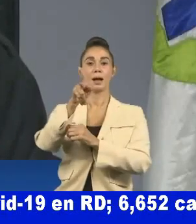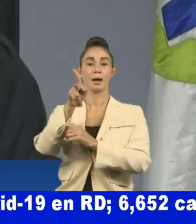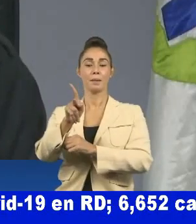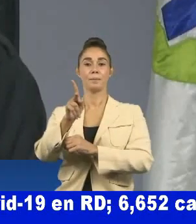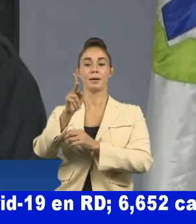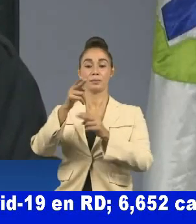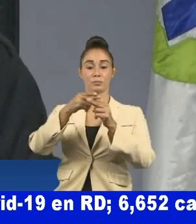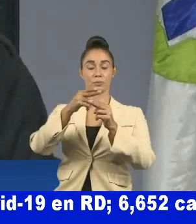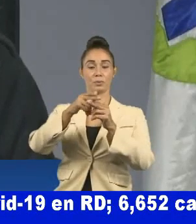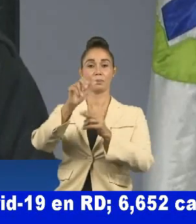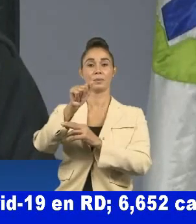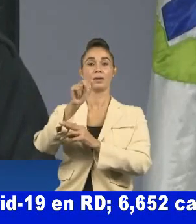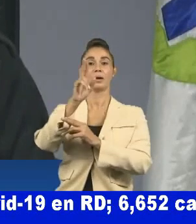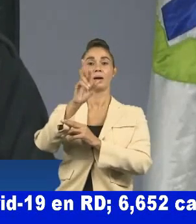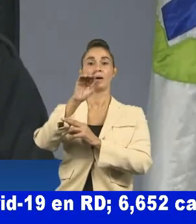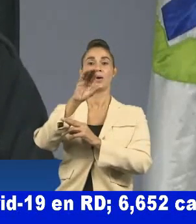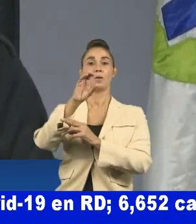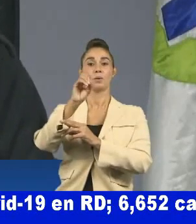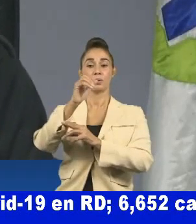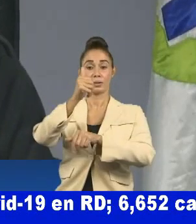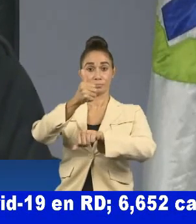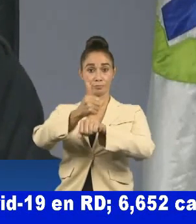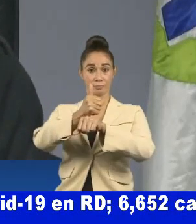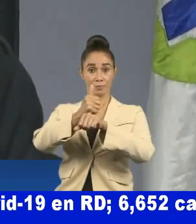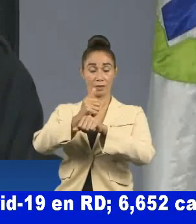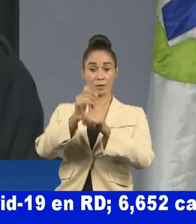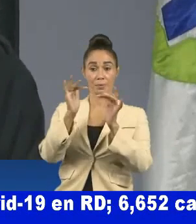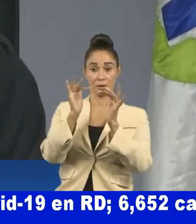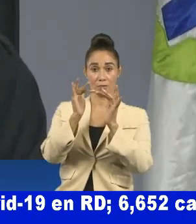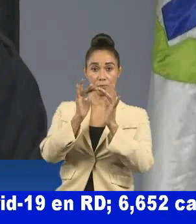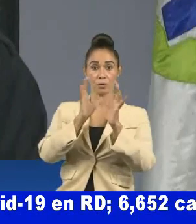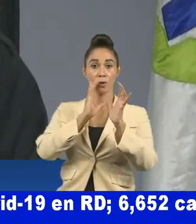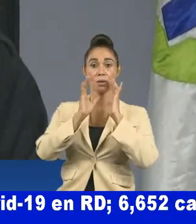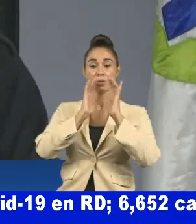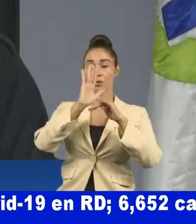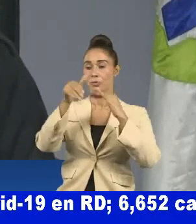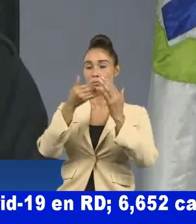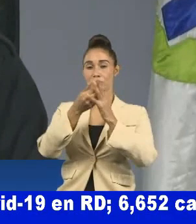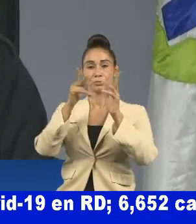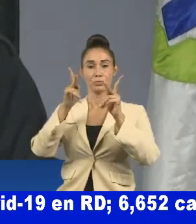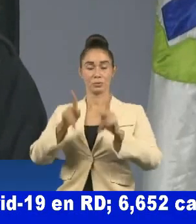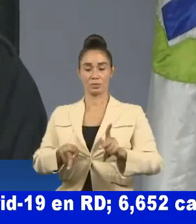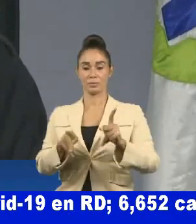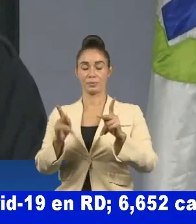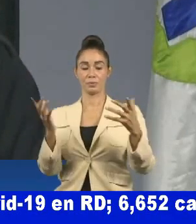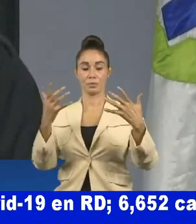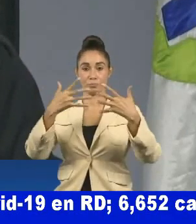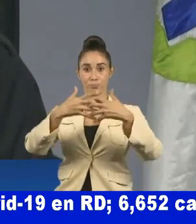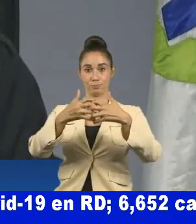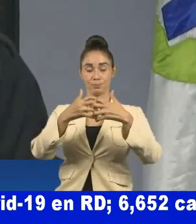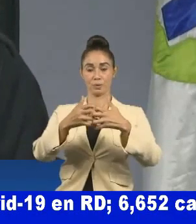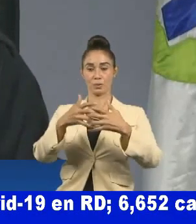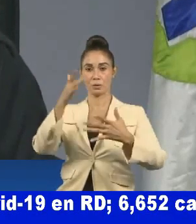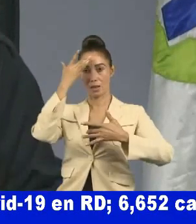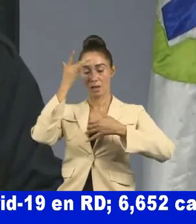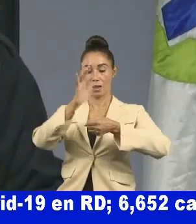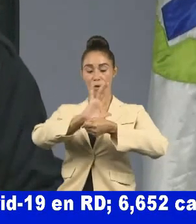establecida para mantener contacto con toda la población vinculada a la epidemia del COVID-19